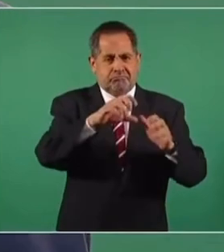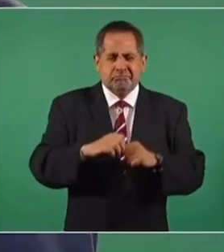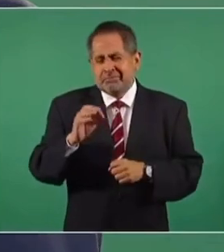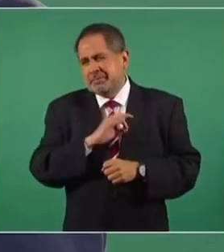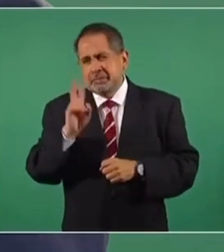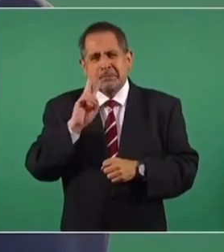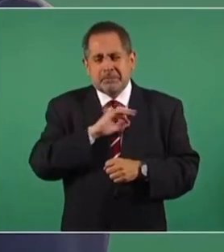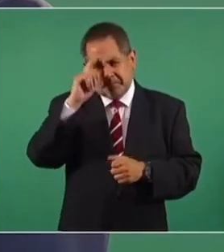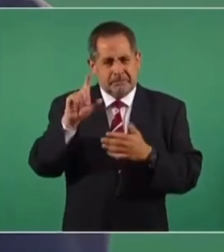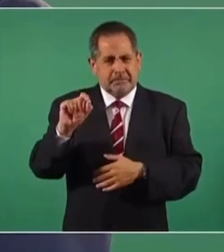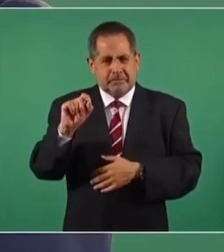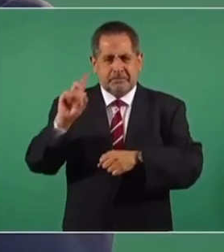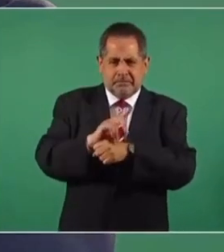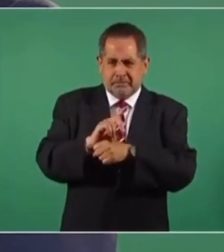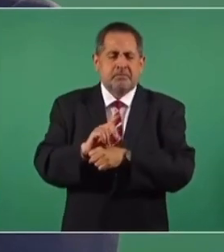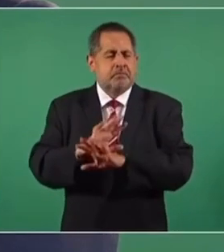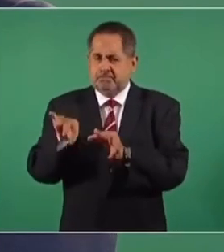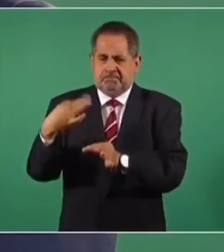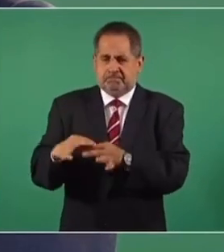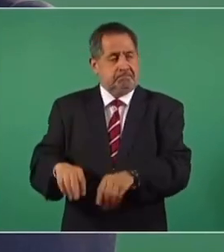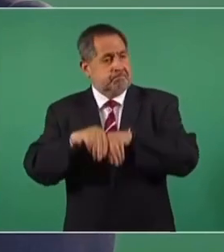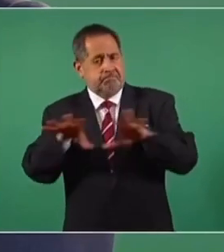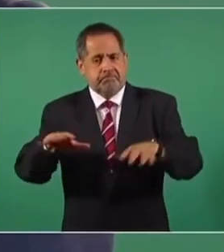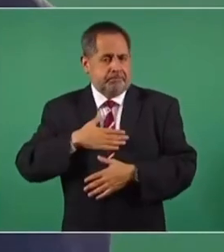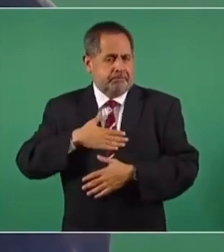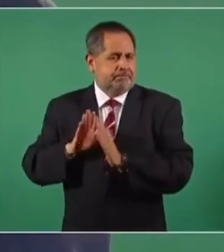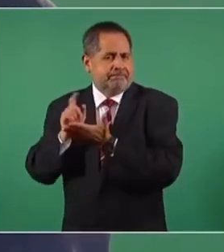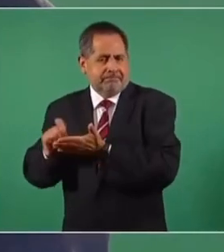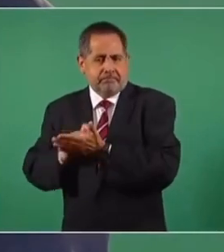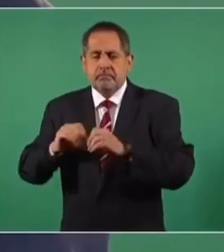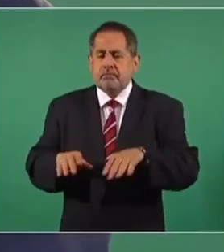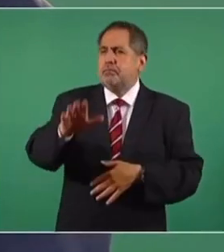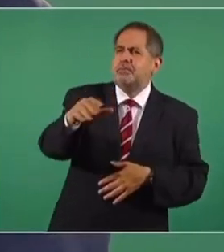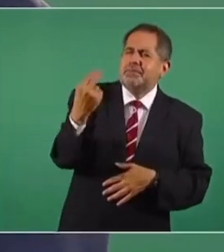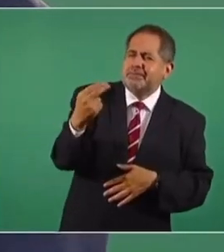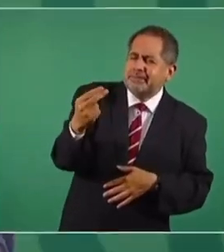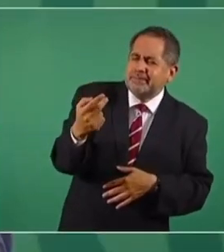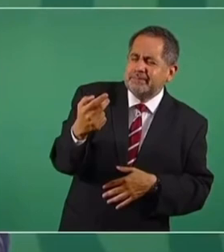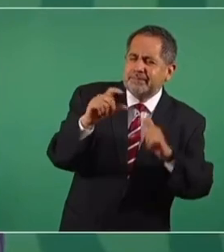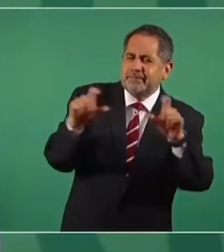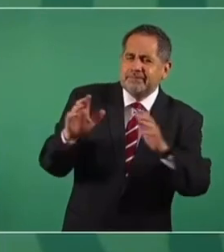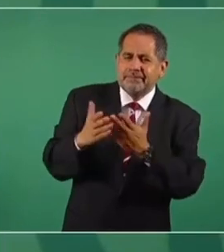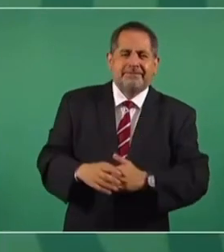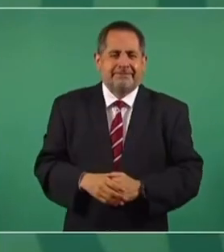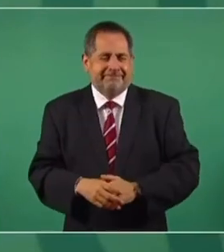20 días, va a estar ya en circulación. ¿Nos podrá compartir cómo se va llamar?